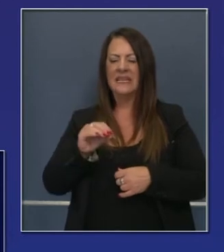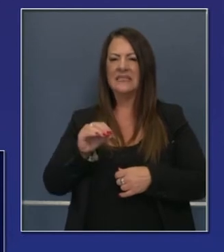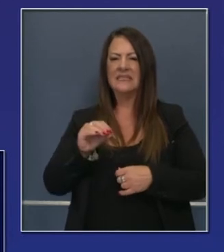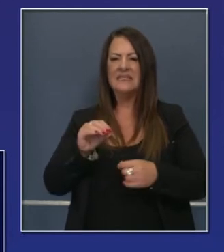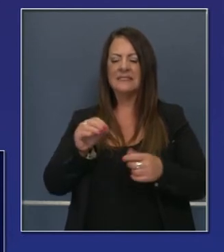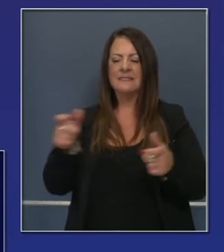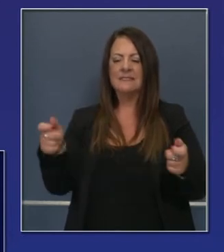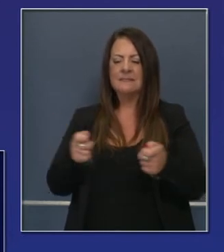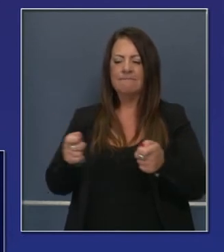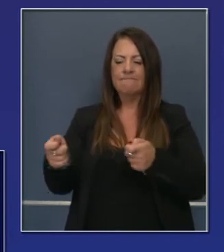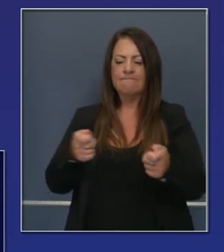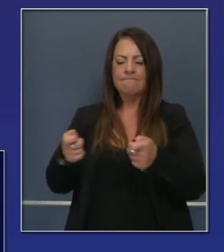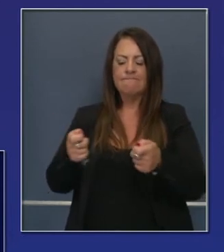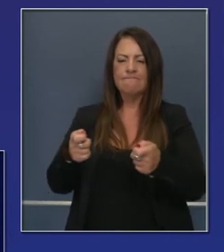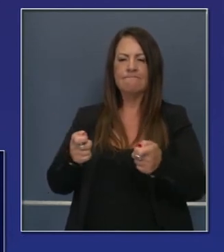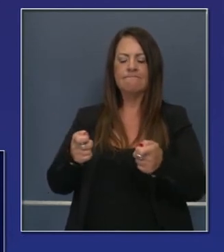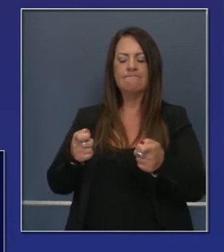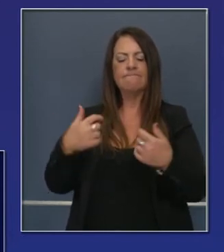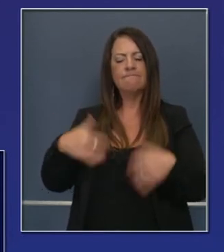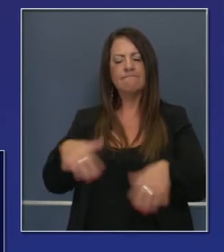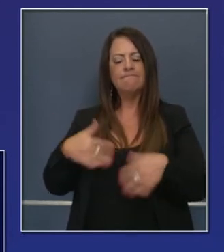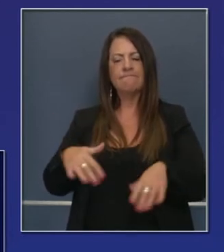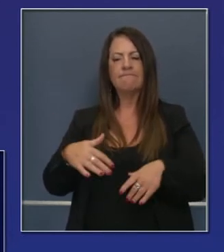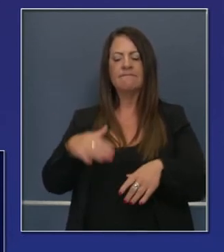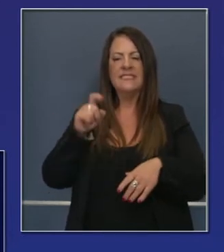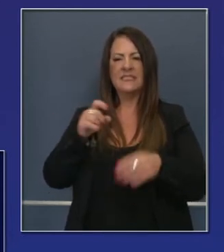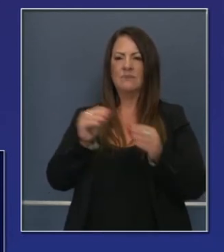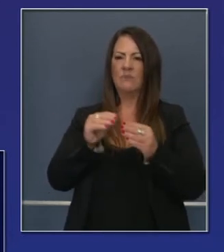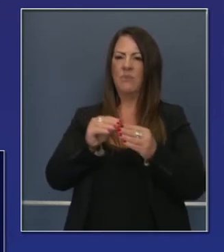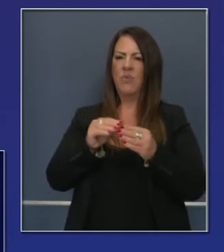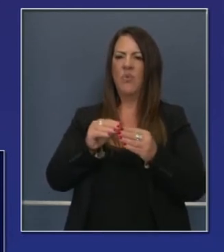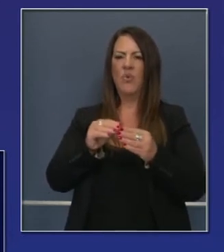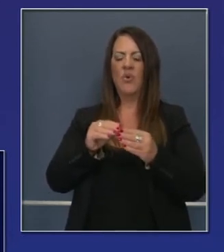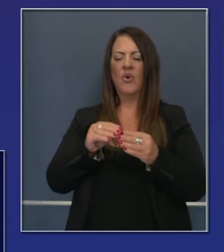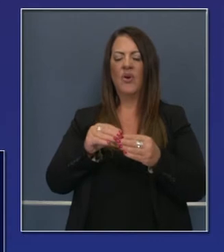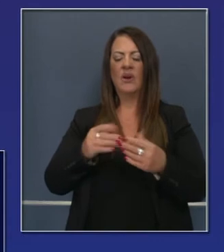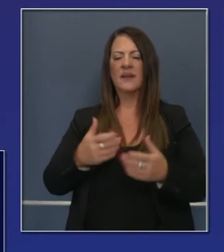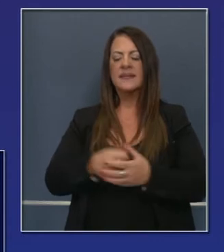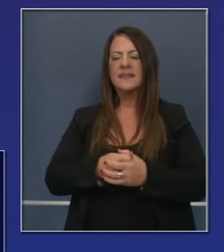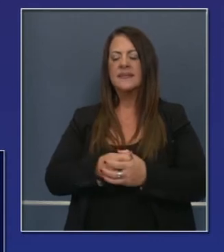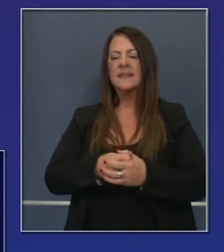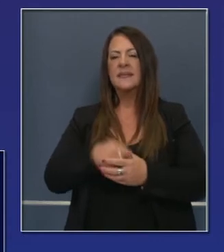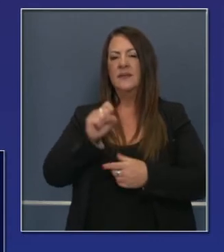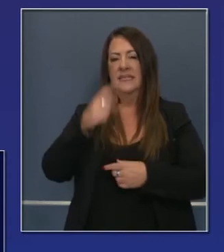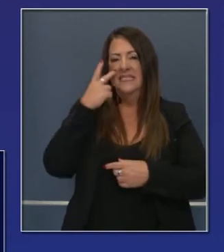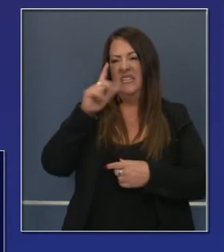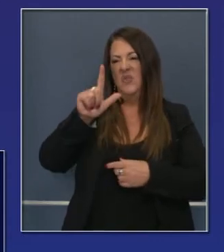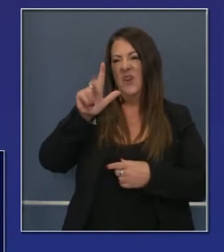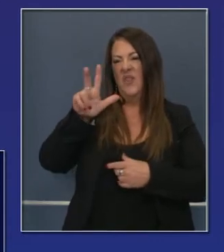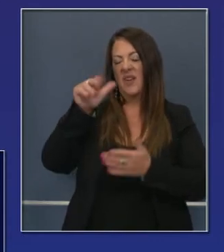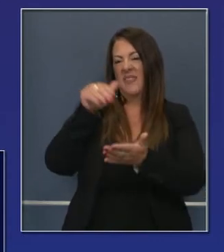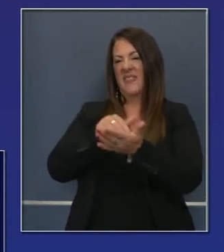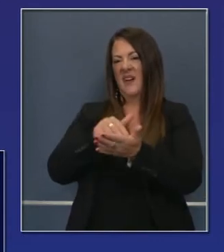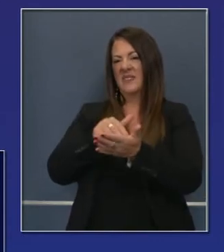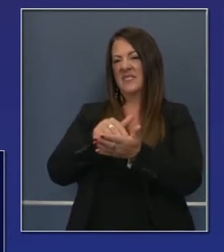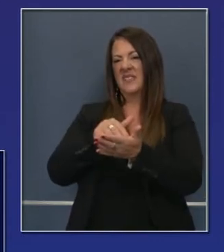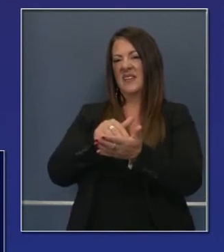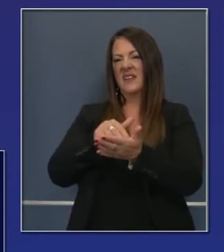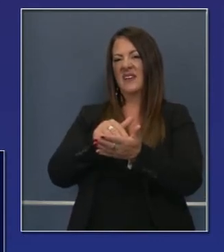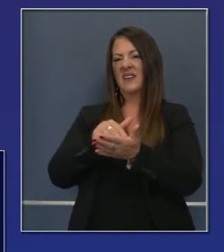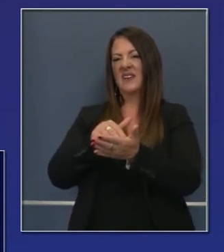estamos al uno por ciento. Sin embargo, uno por ciento es progreso. Pero ven ustedes el número de acres que se han quemado.